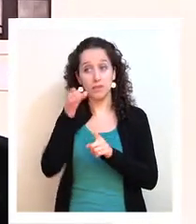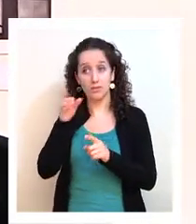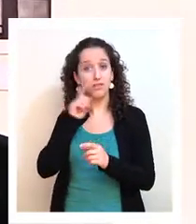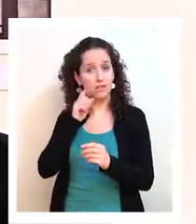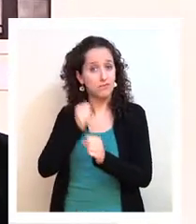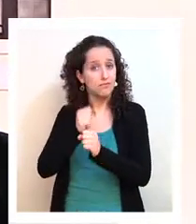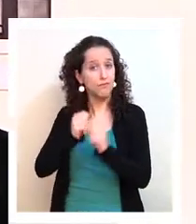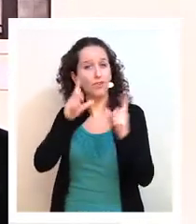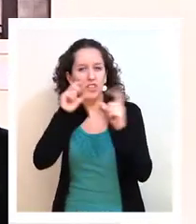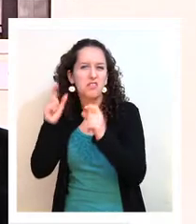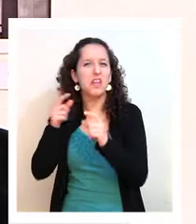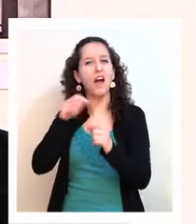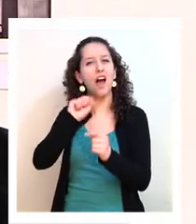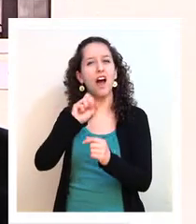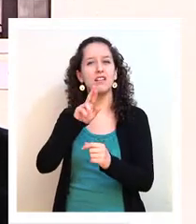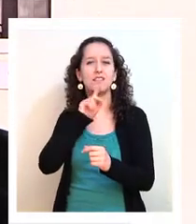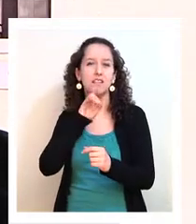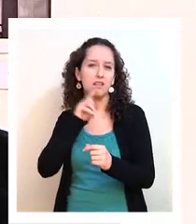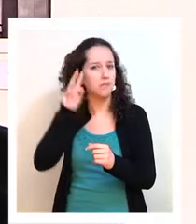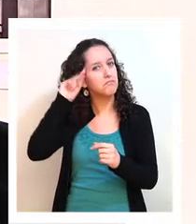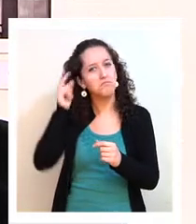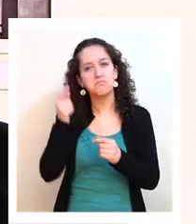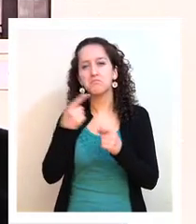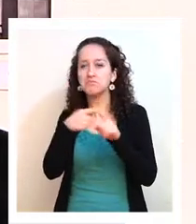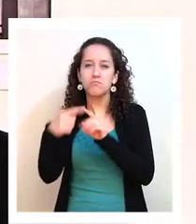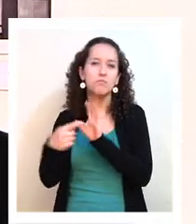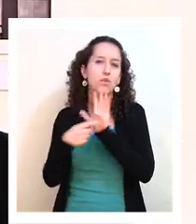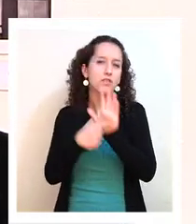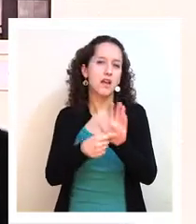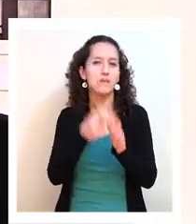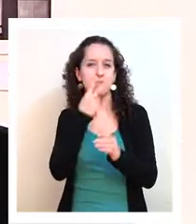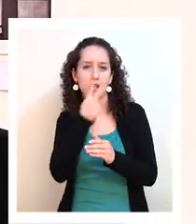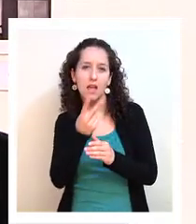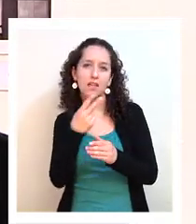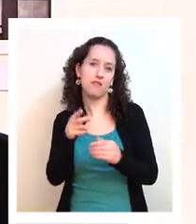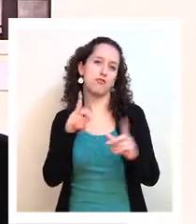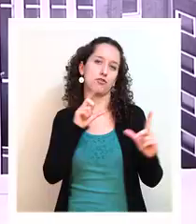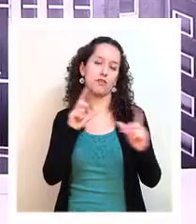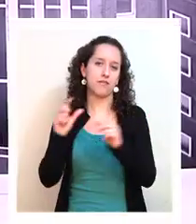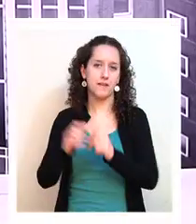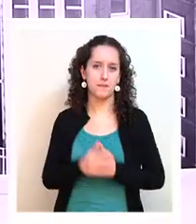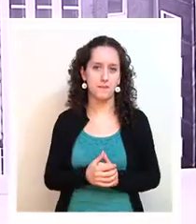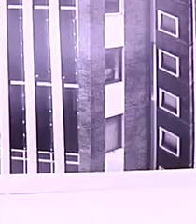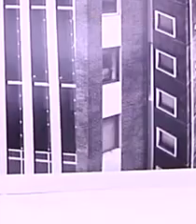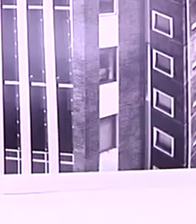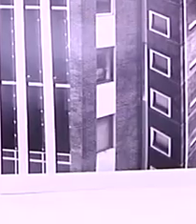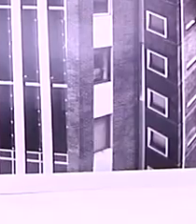artistas es reflexionar, proponer, distinta mirada desde la fotografía.